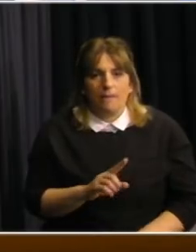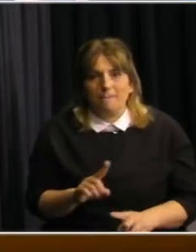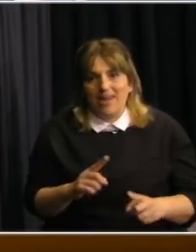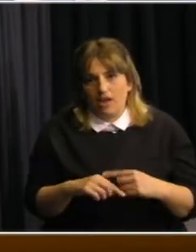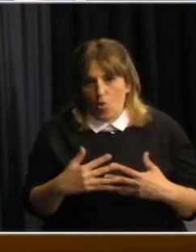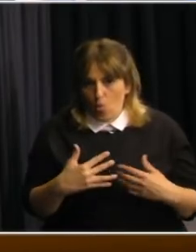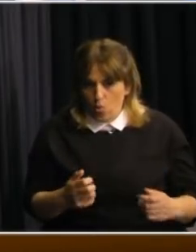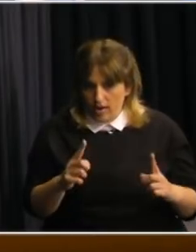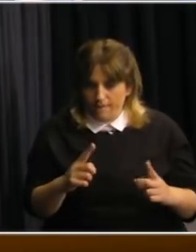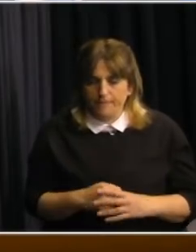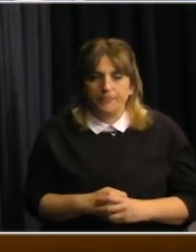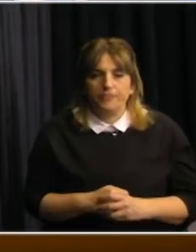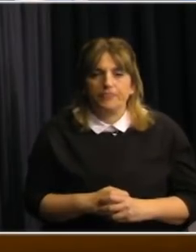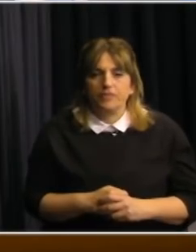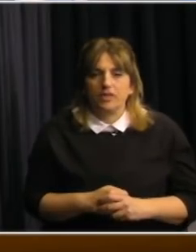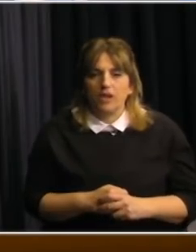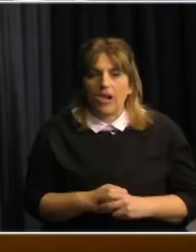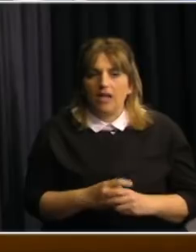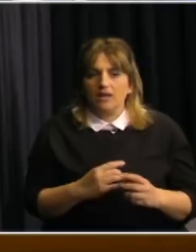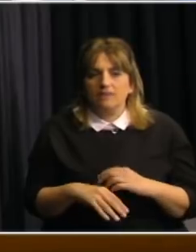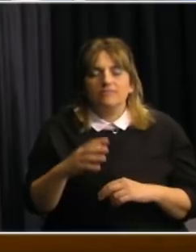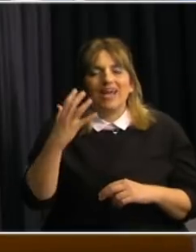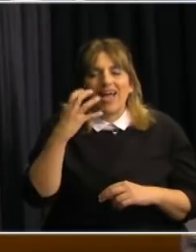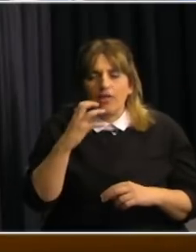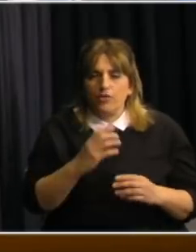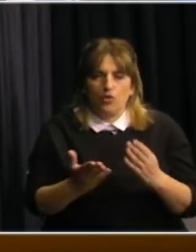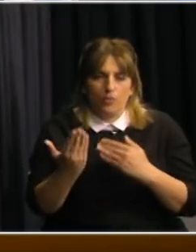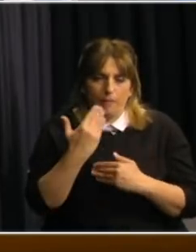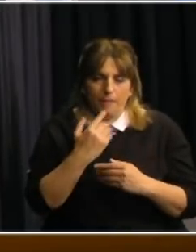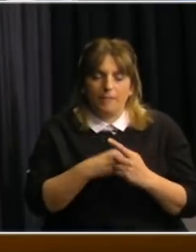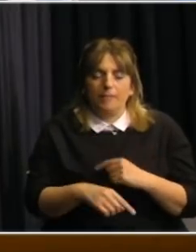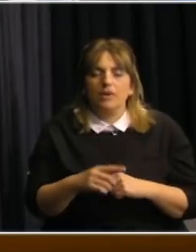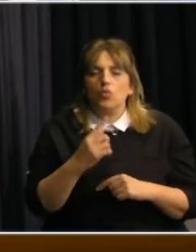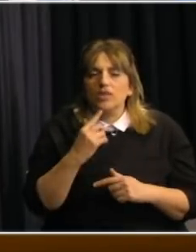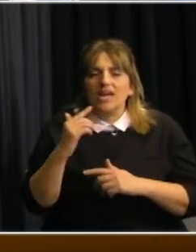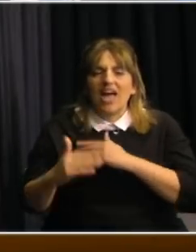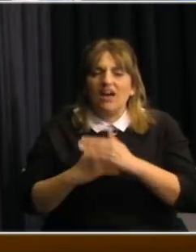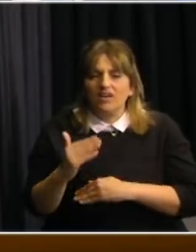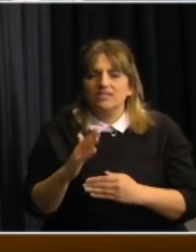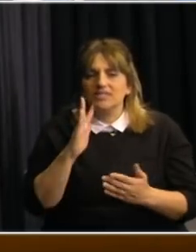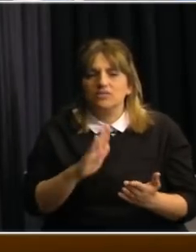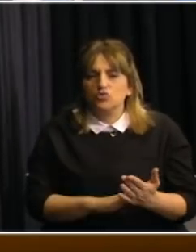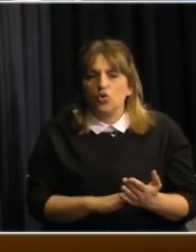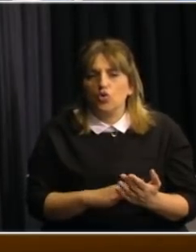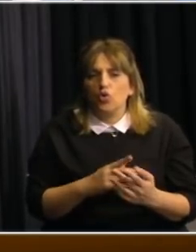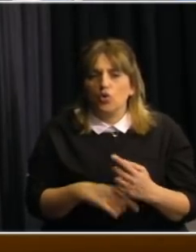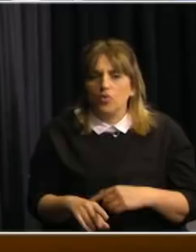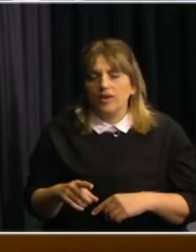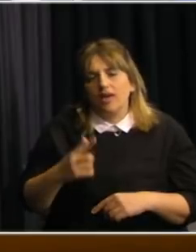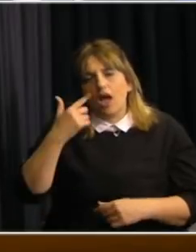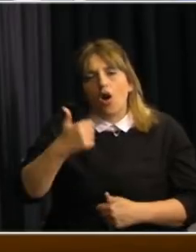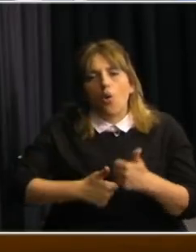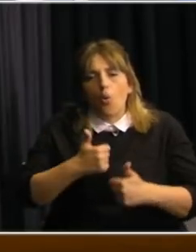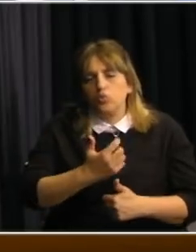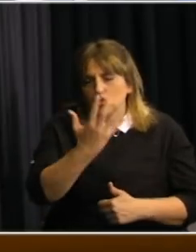Buenas tardes Matías Garro de Radio Universal concreto qué avances hay en cuanto al protocolo para el concurso de carnaval y